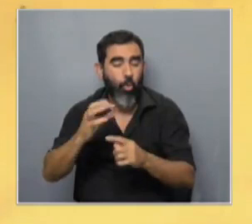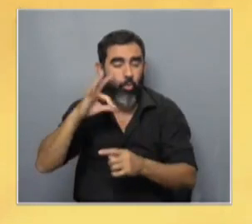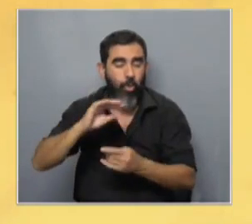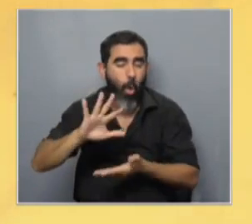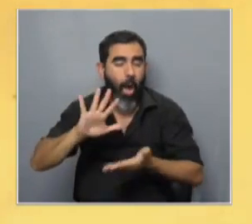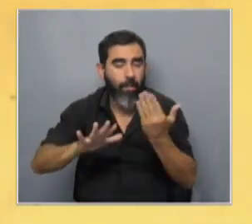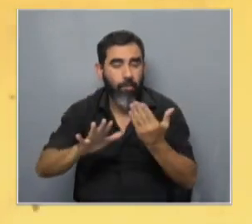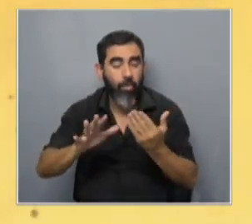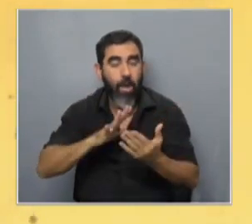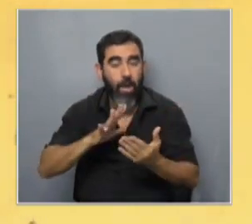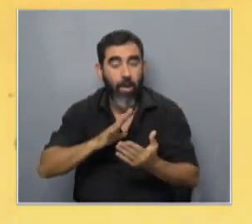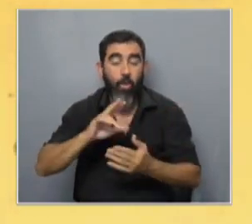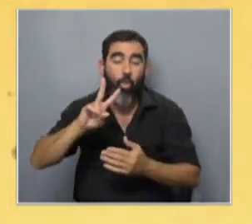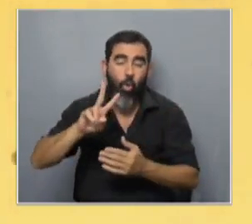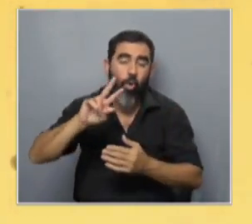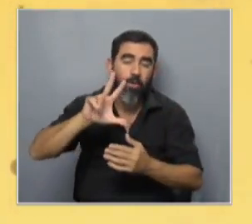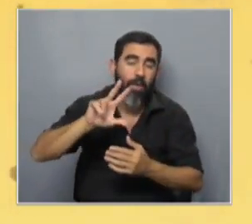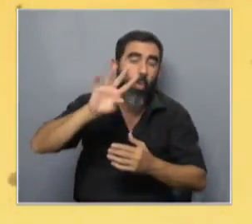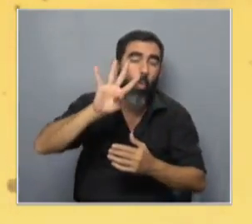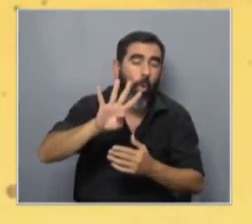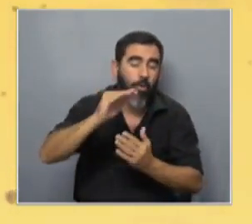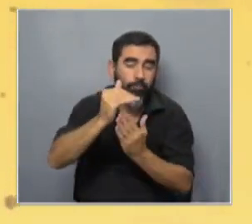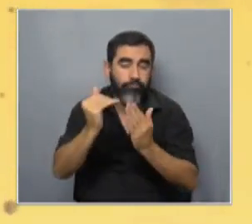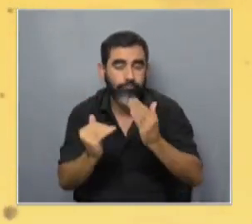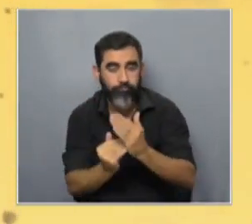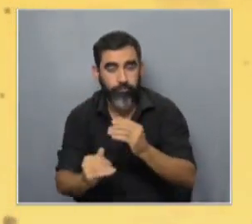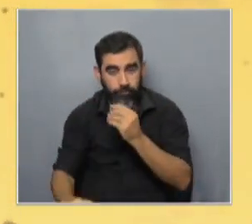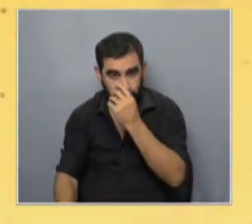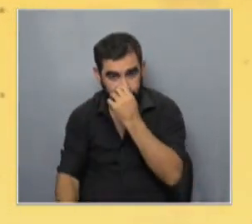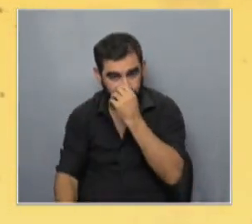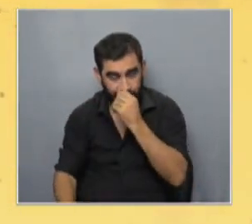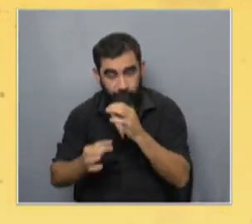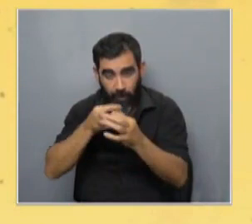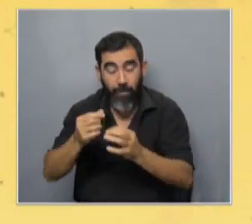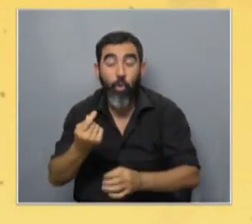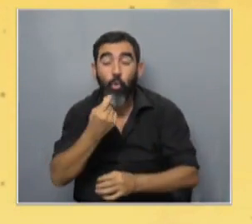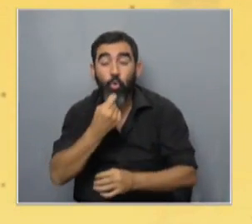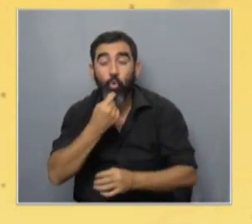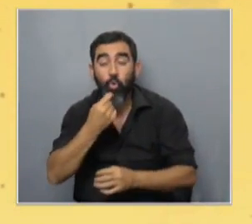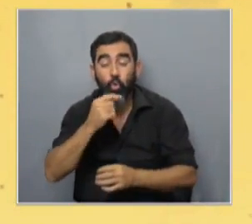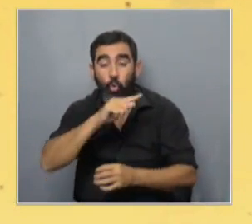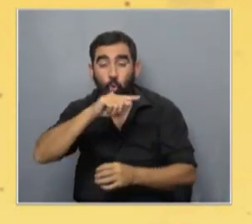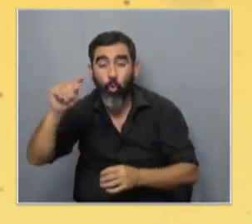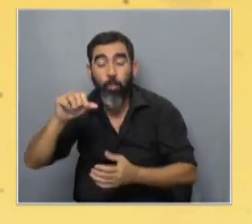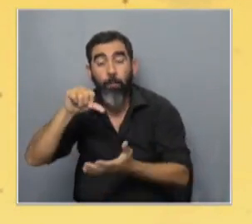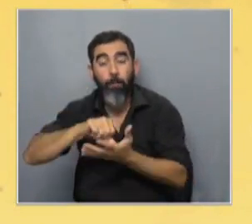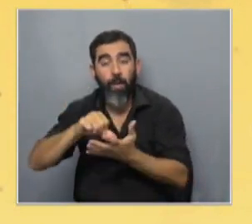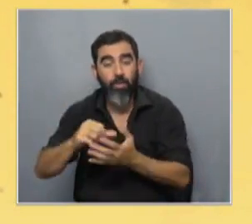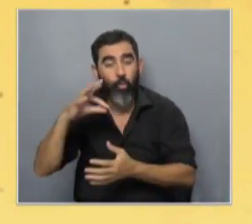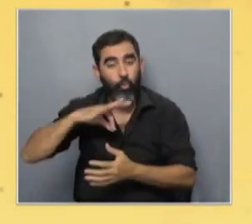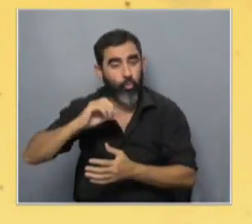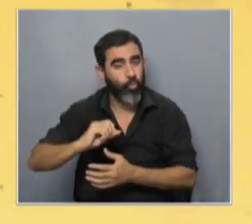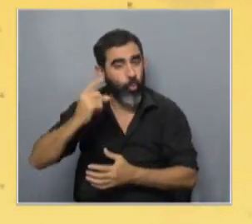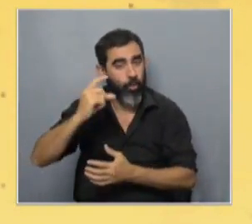estamos por un factor de 2, 3 o 4 Claro Para explicarle a la gente por si uno lo ve el rojo el punteo rojo son los países de alto ingreso